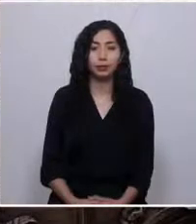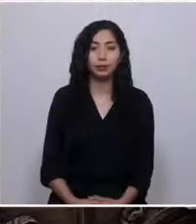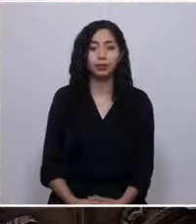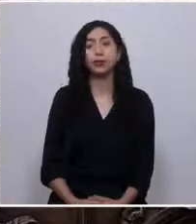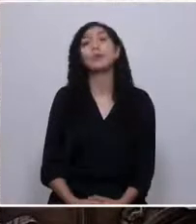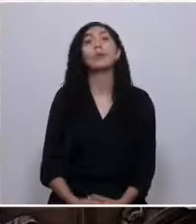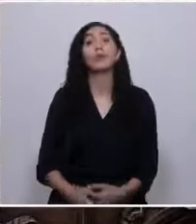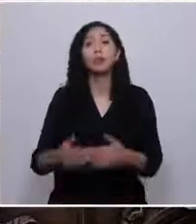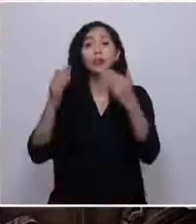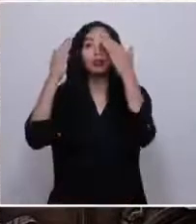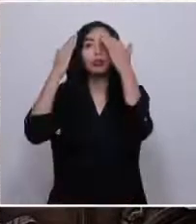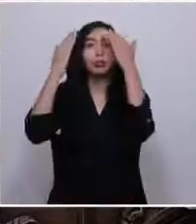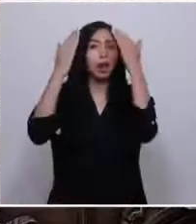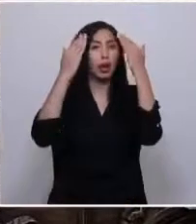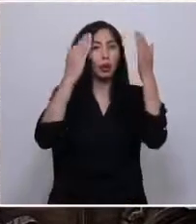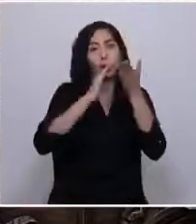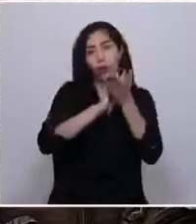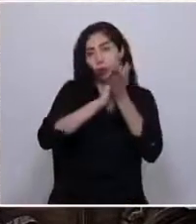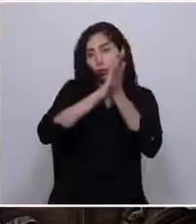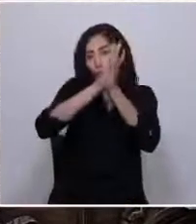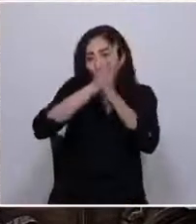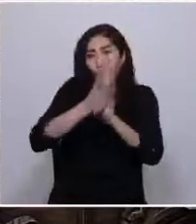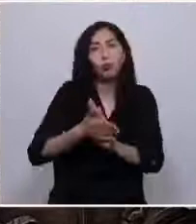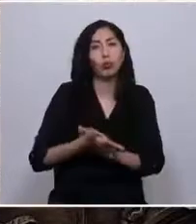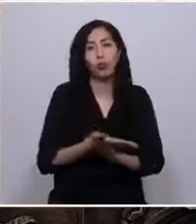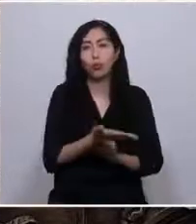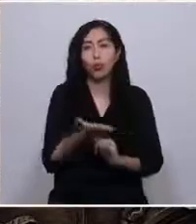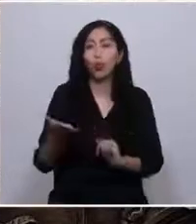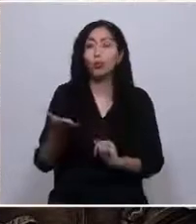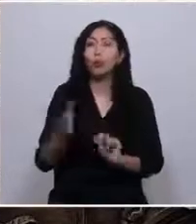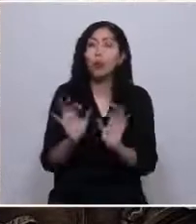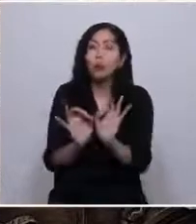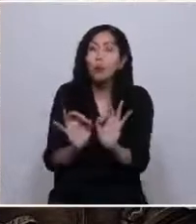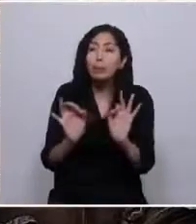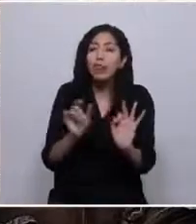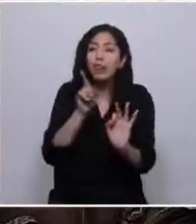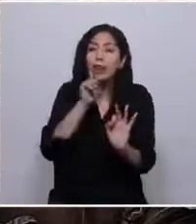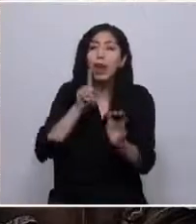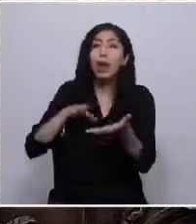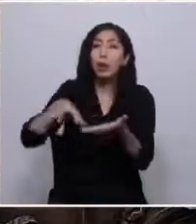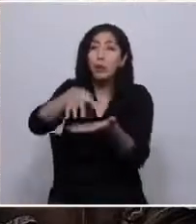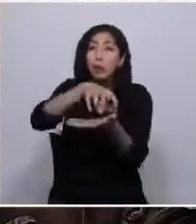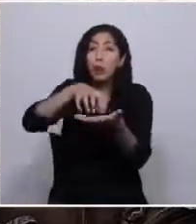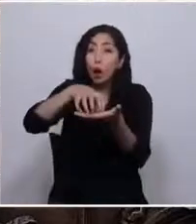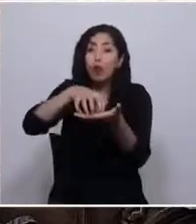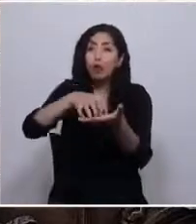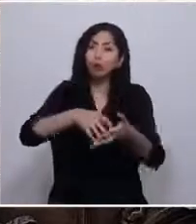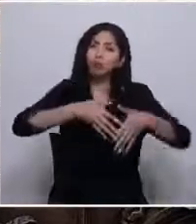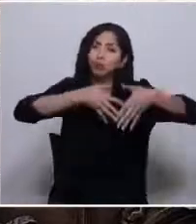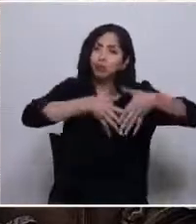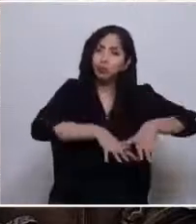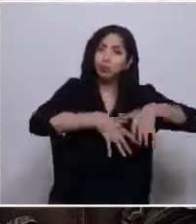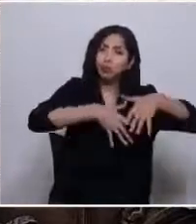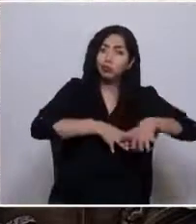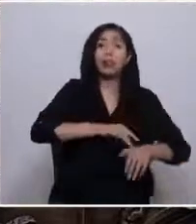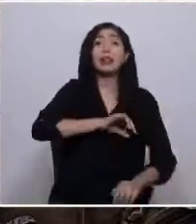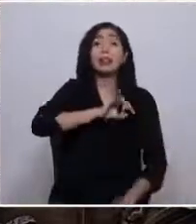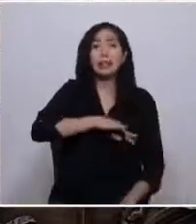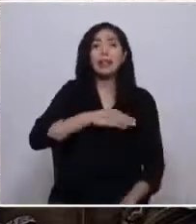Saludos a todos y a todas, especialmente a los pueblos que se movilizaron en Chile y en el extranjero,